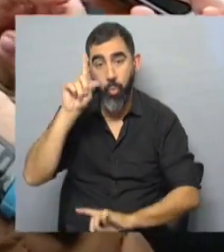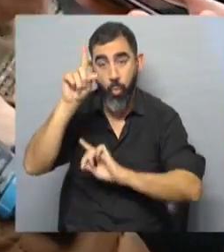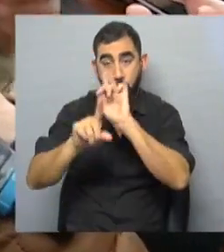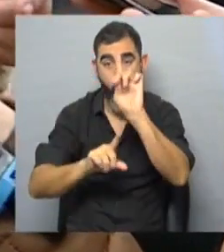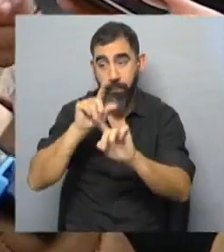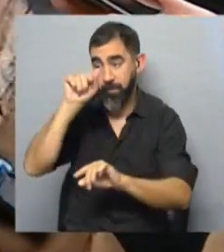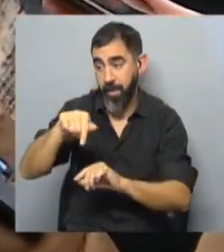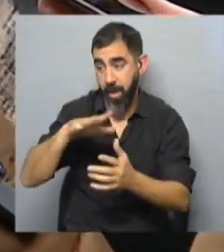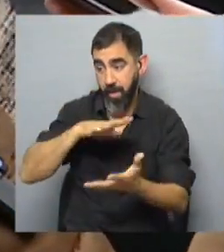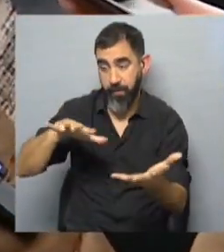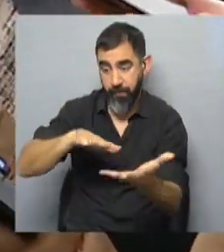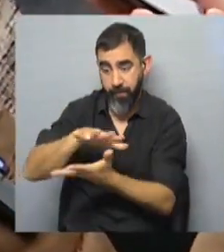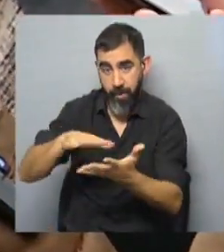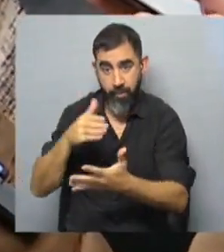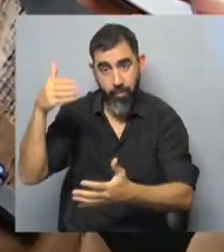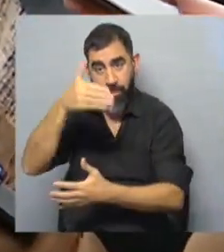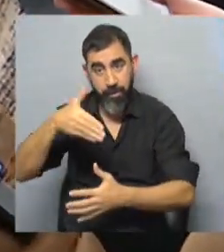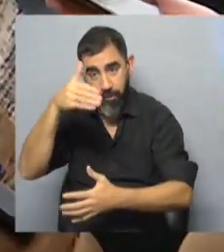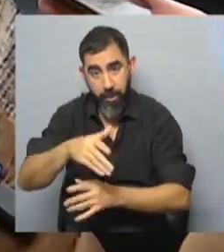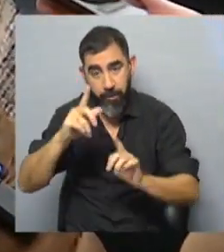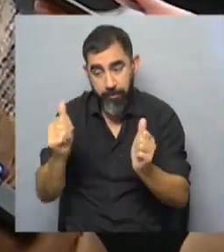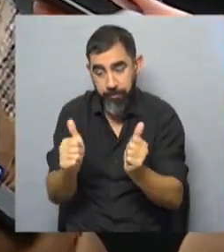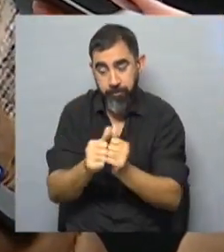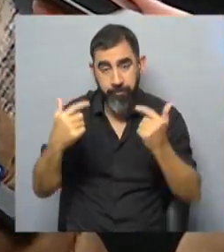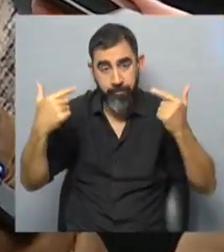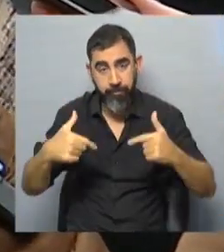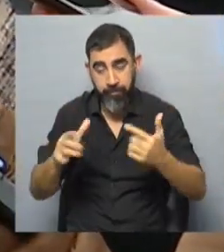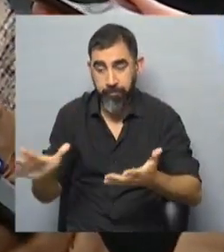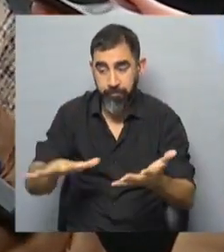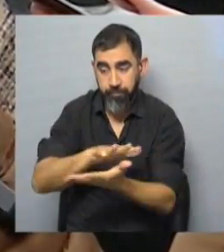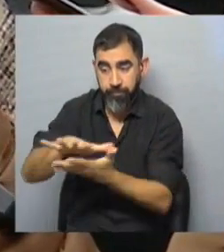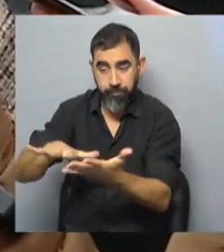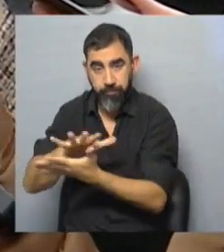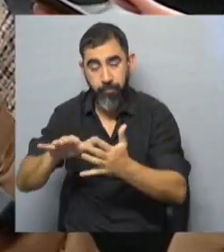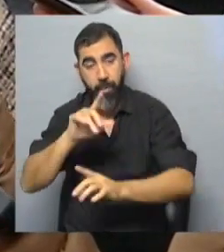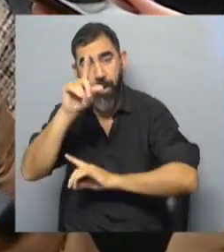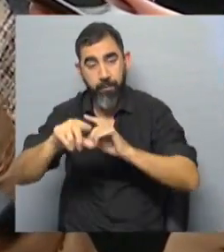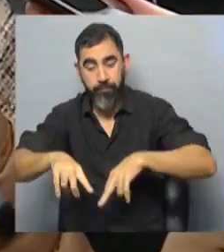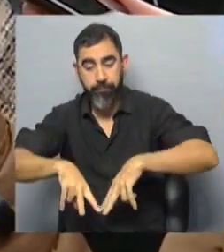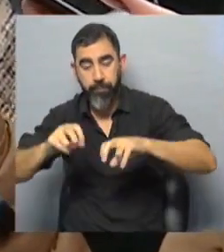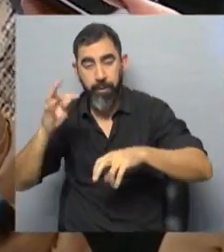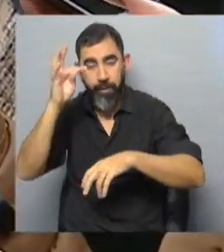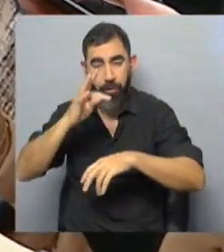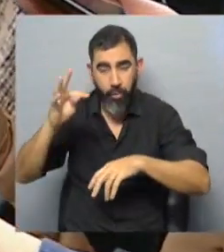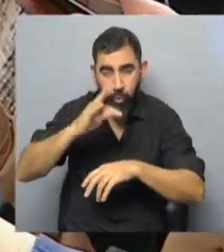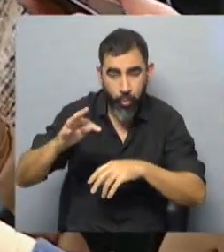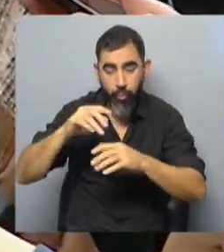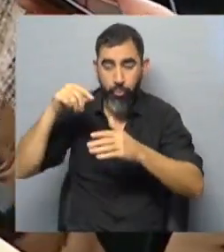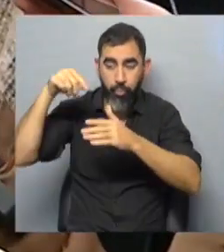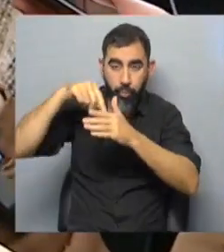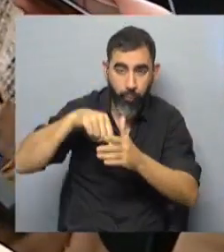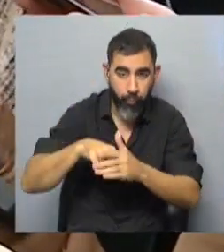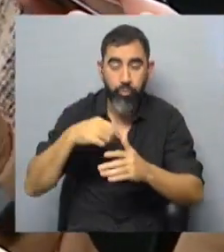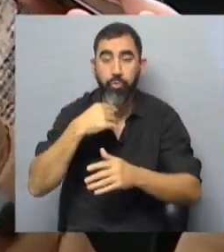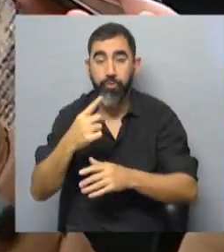está acá, en este barrio, y que está con la Intendencia en todos los barrios, a veces haciendo análisis teóricos recontra profundos que nos